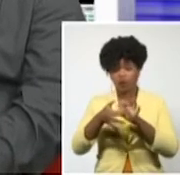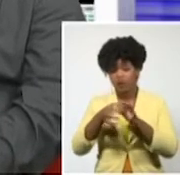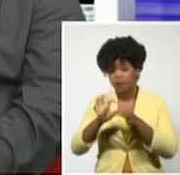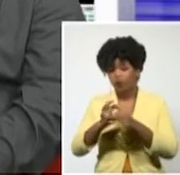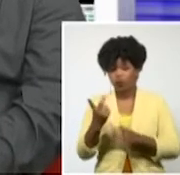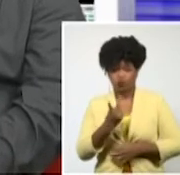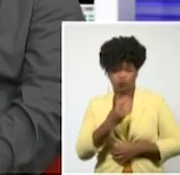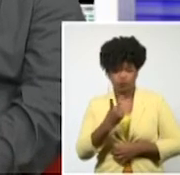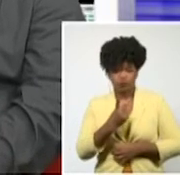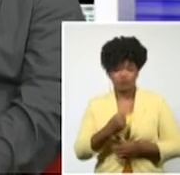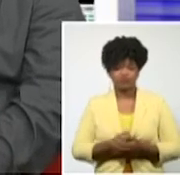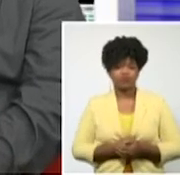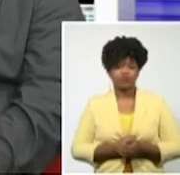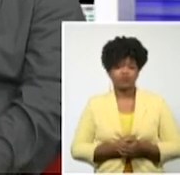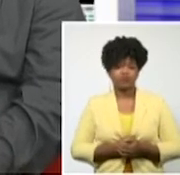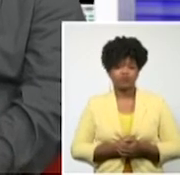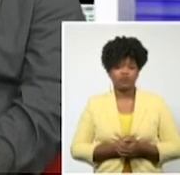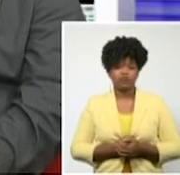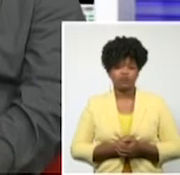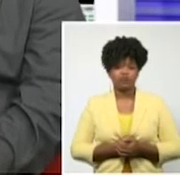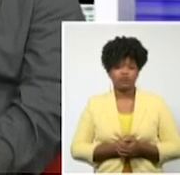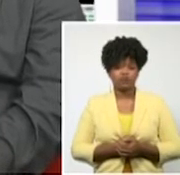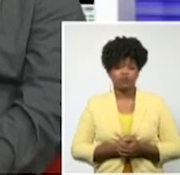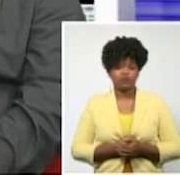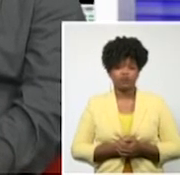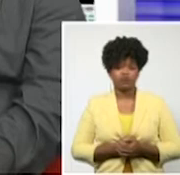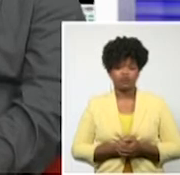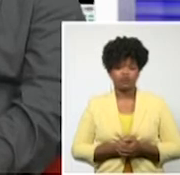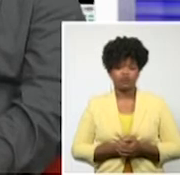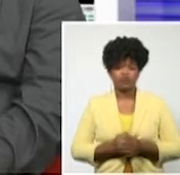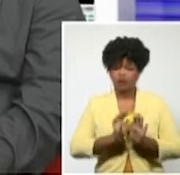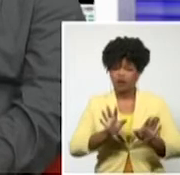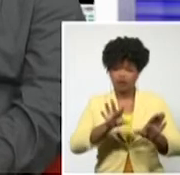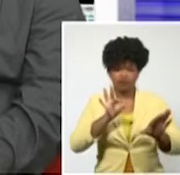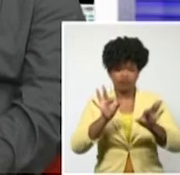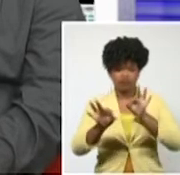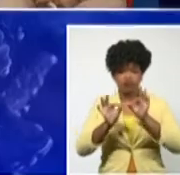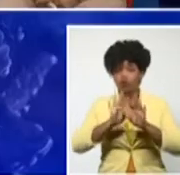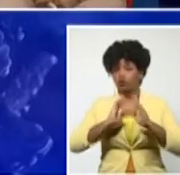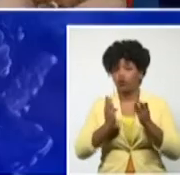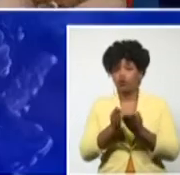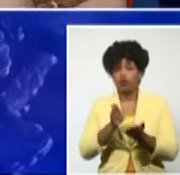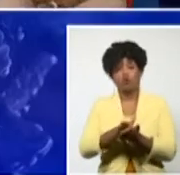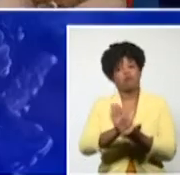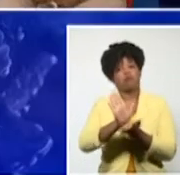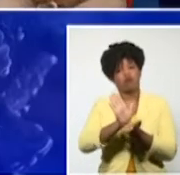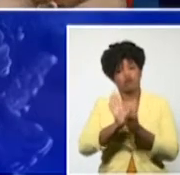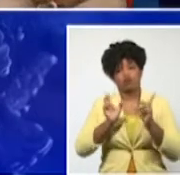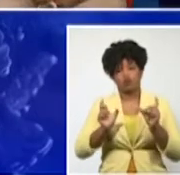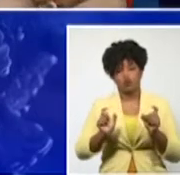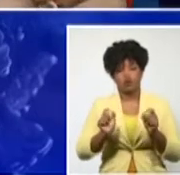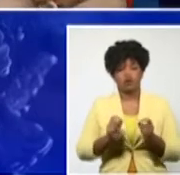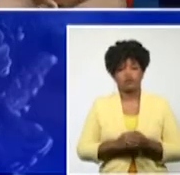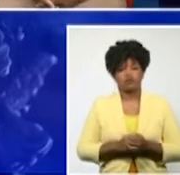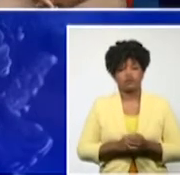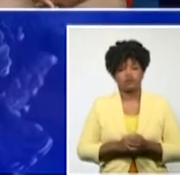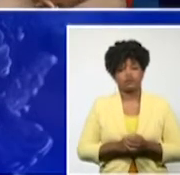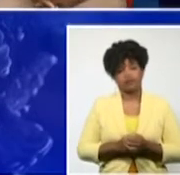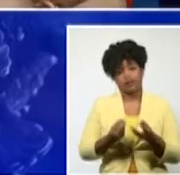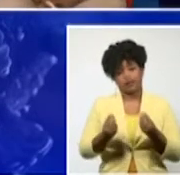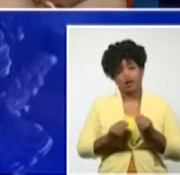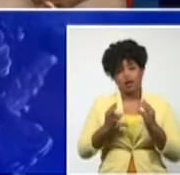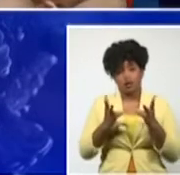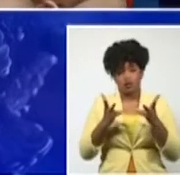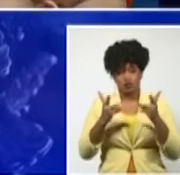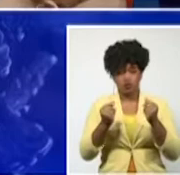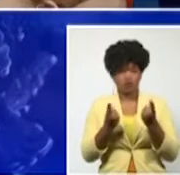prácticamente los teníamos clasificados todos los que tienen compromiso con los Juegos, de obtener los resultados. Solo nos quedaba